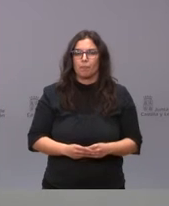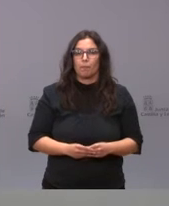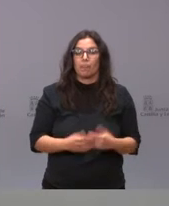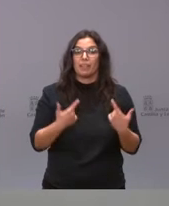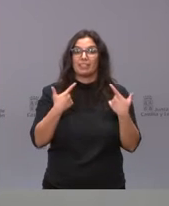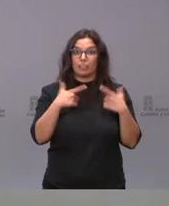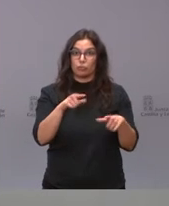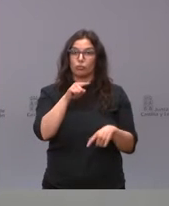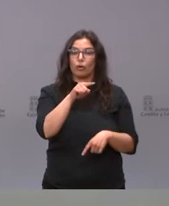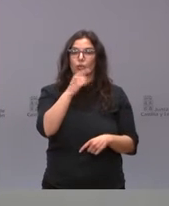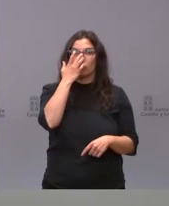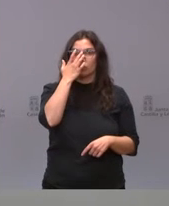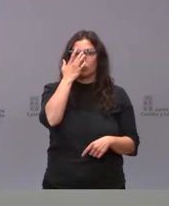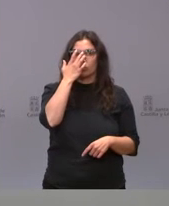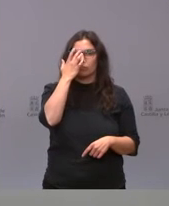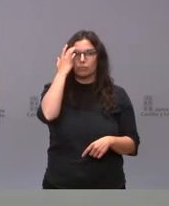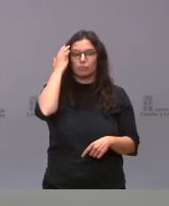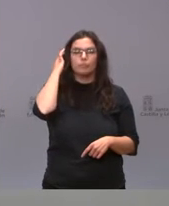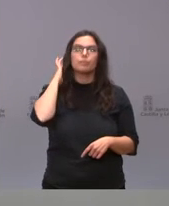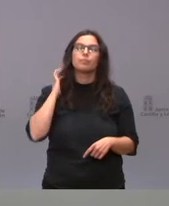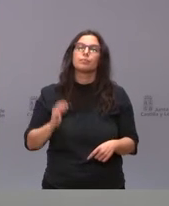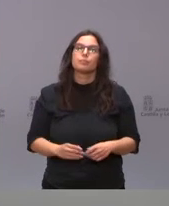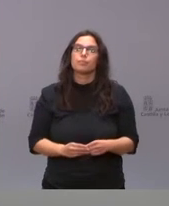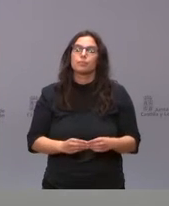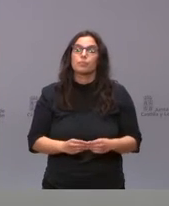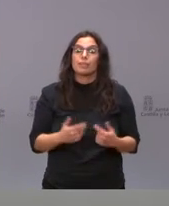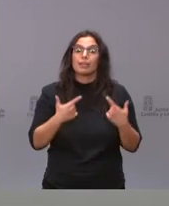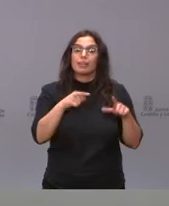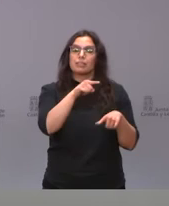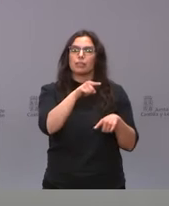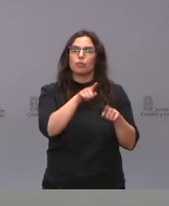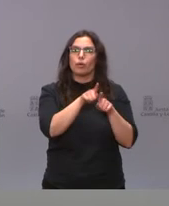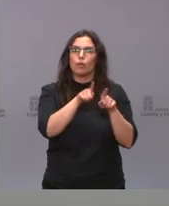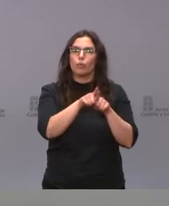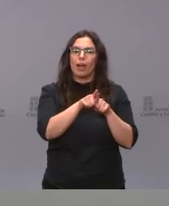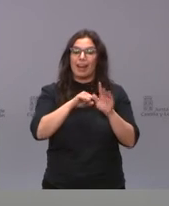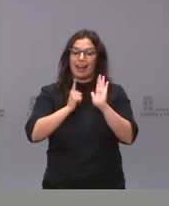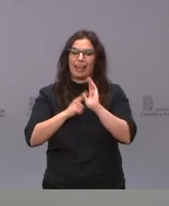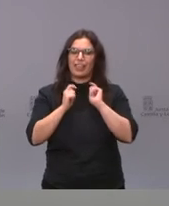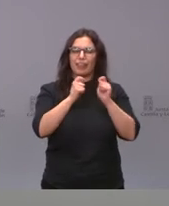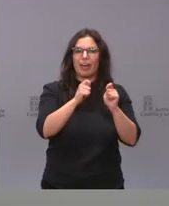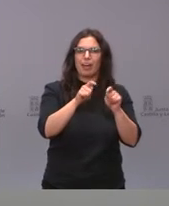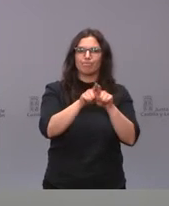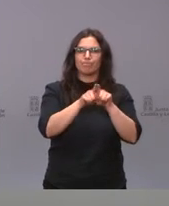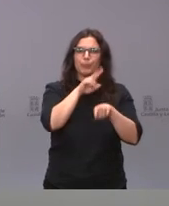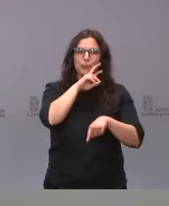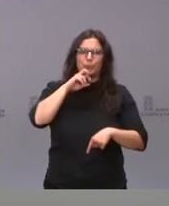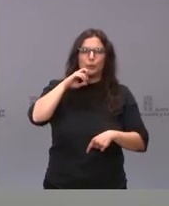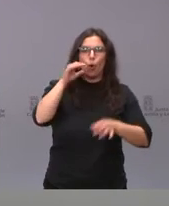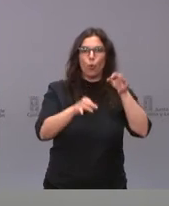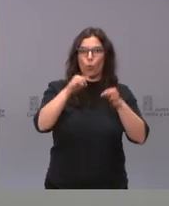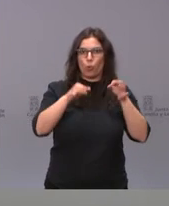sector de una necesaria e importante cobertura jurídica, es decir, lo que ahora vienen